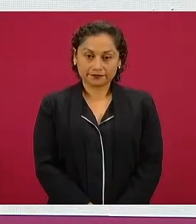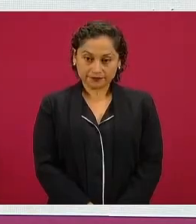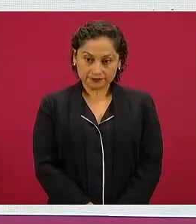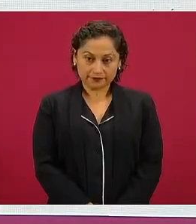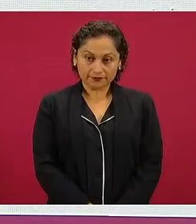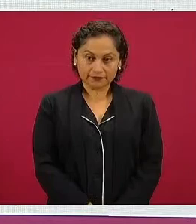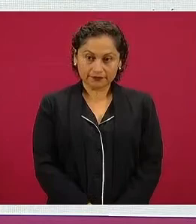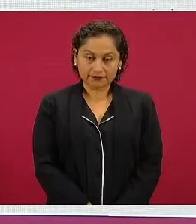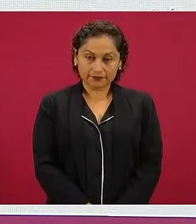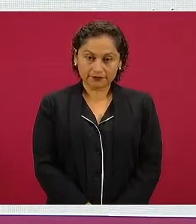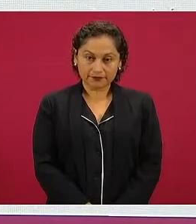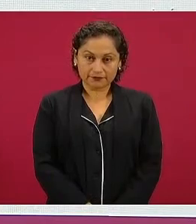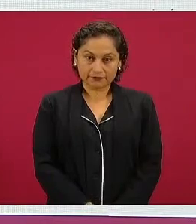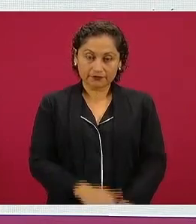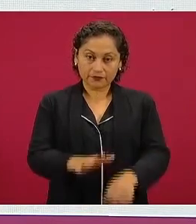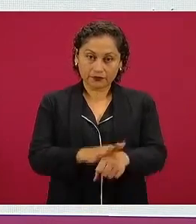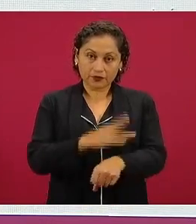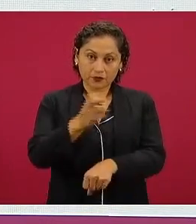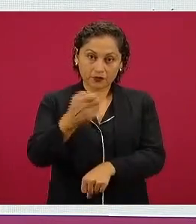ofrezco disculpas